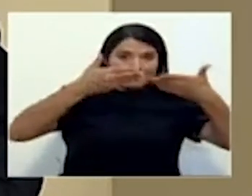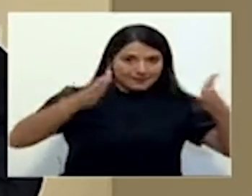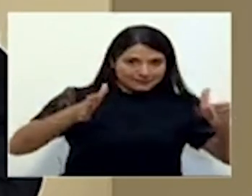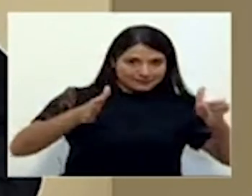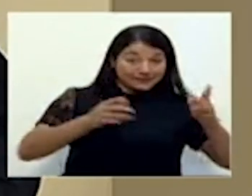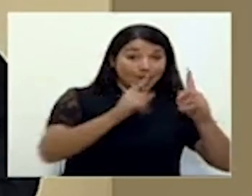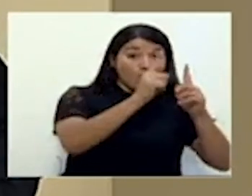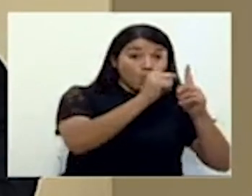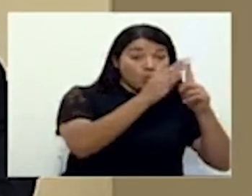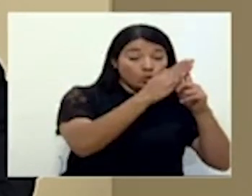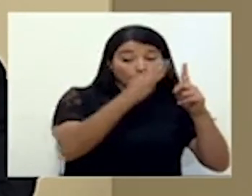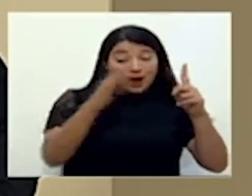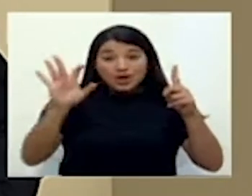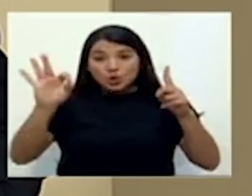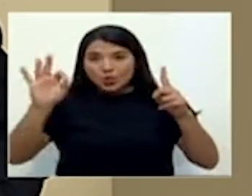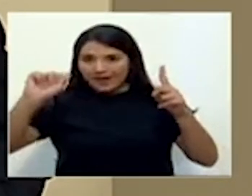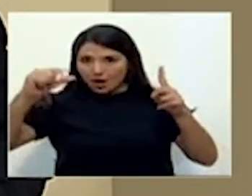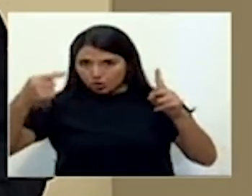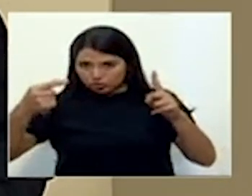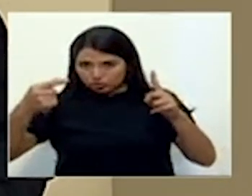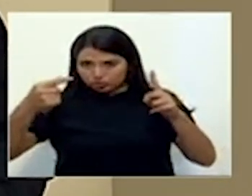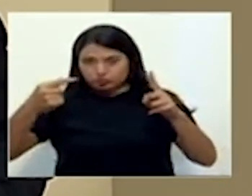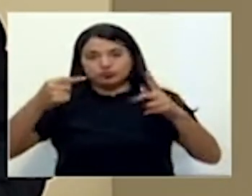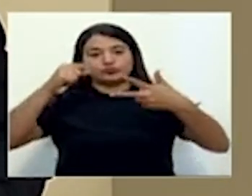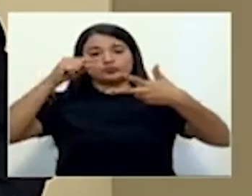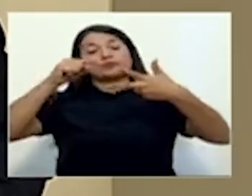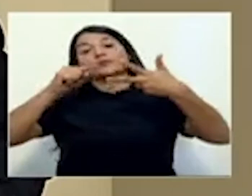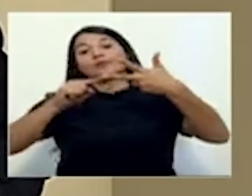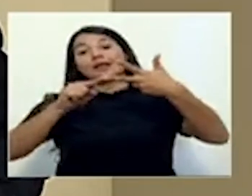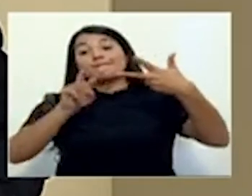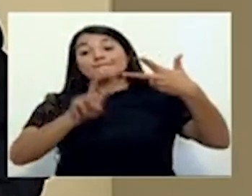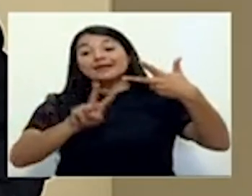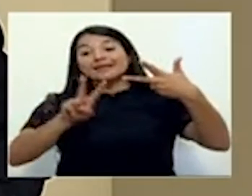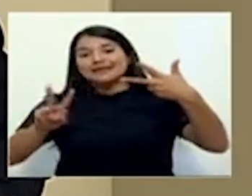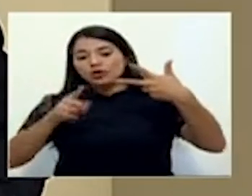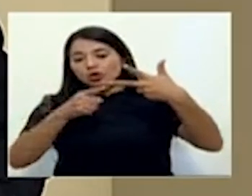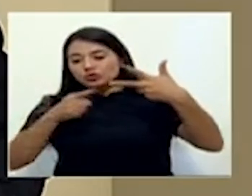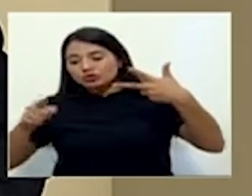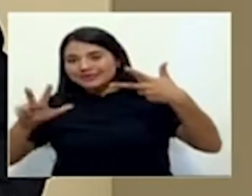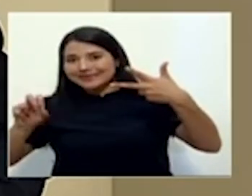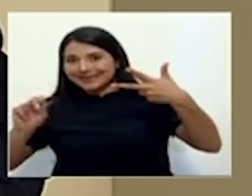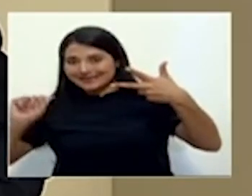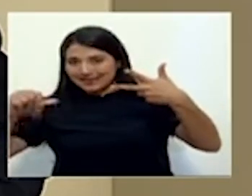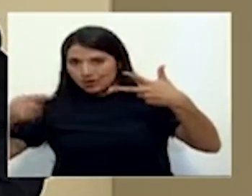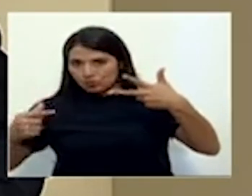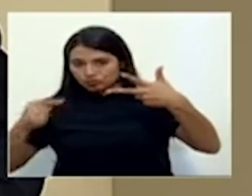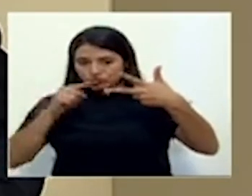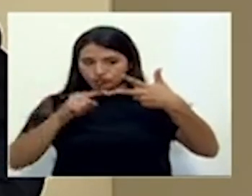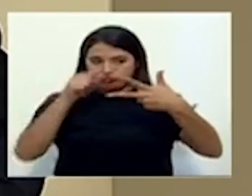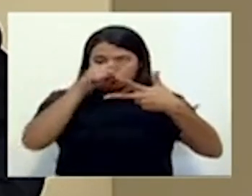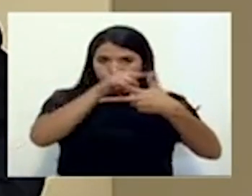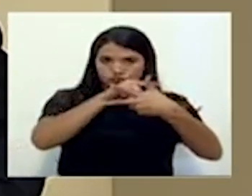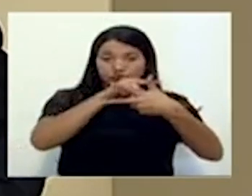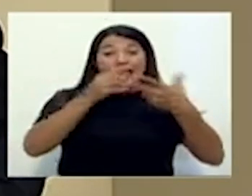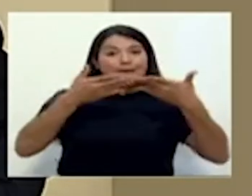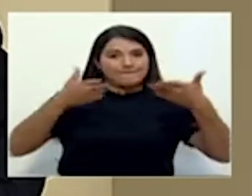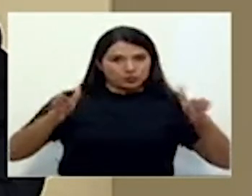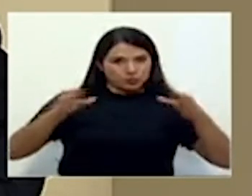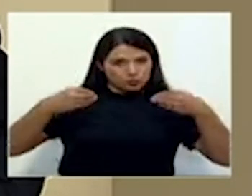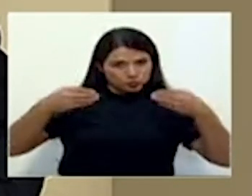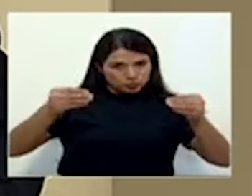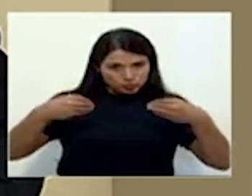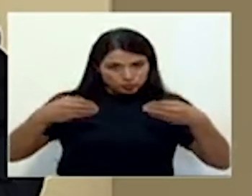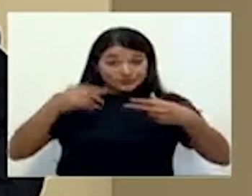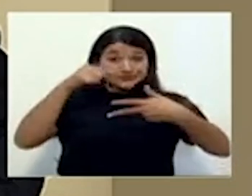uno al nueve de agosto y del veintidós al treinta de agosto, en los cantones de alerta naranja, se podrá circular